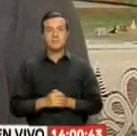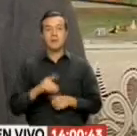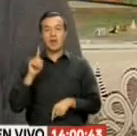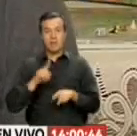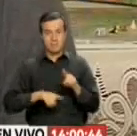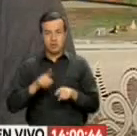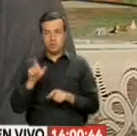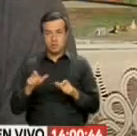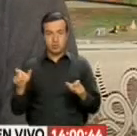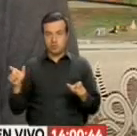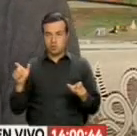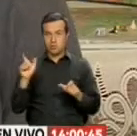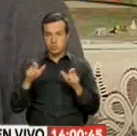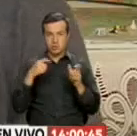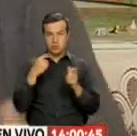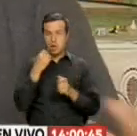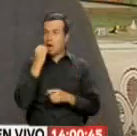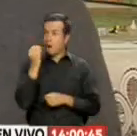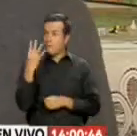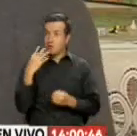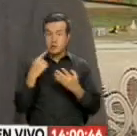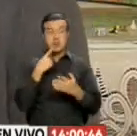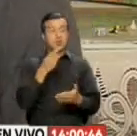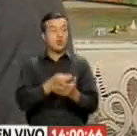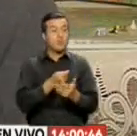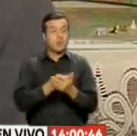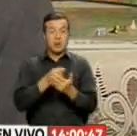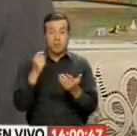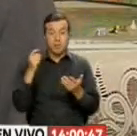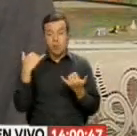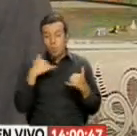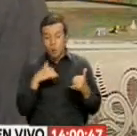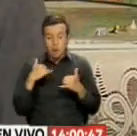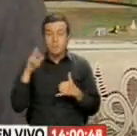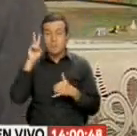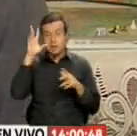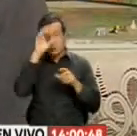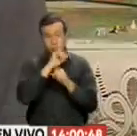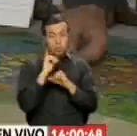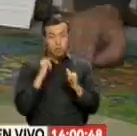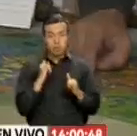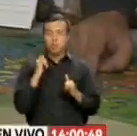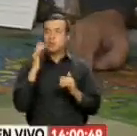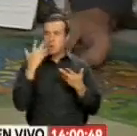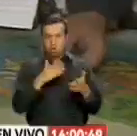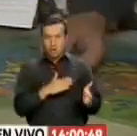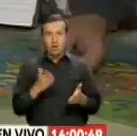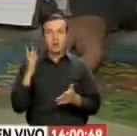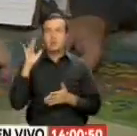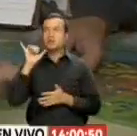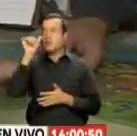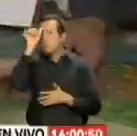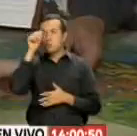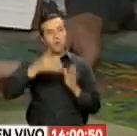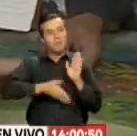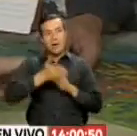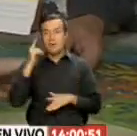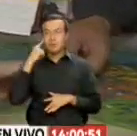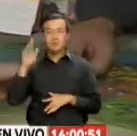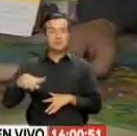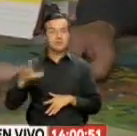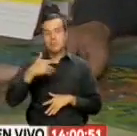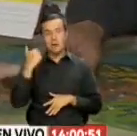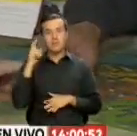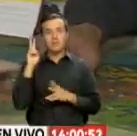amigos O gente que me han comentado Compramos el juego Lo jugamos el viernes De la noche Con amigos Y organizamos Para ese fin de semana Un viaje de lo que vivimos